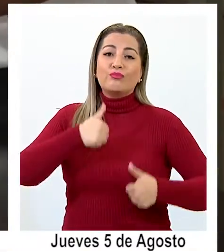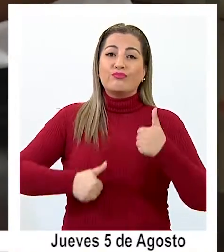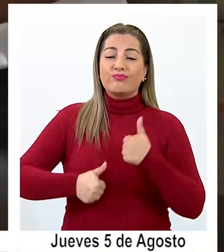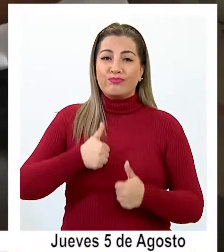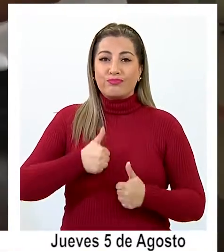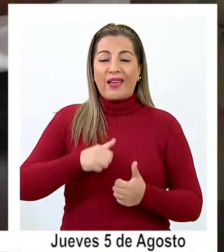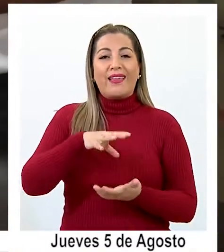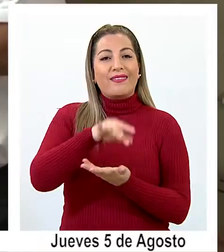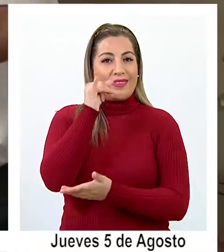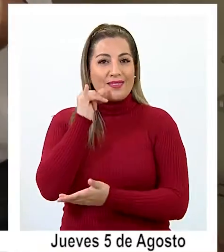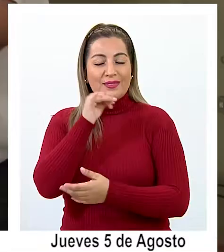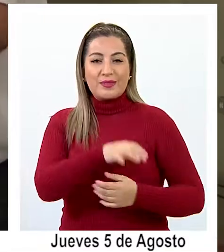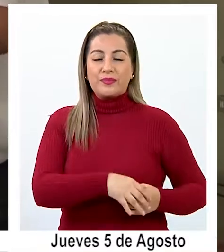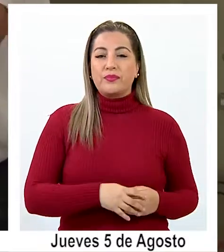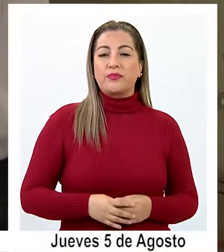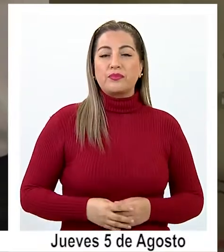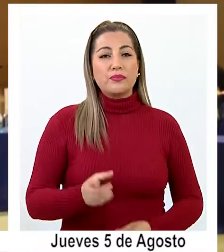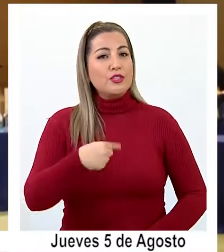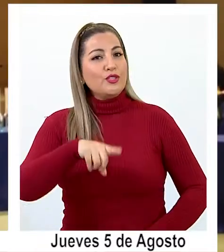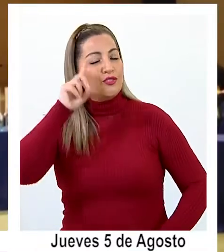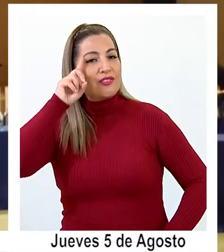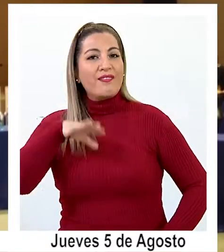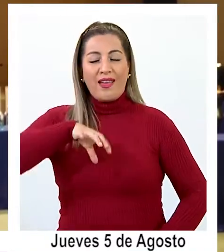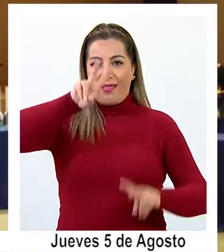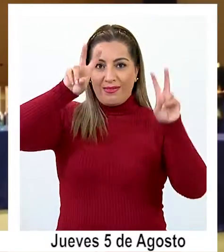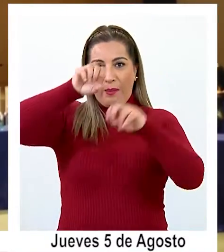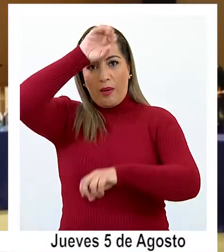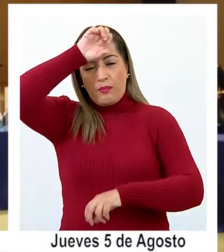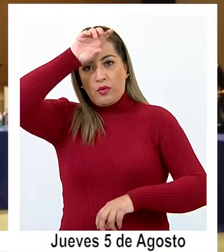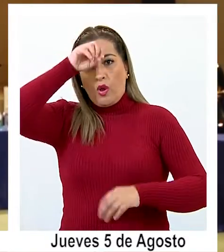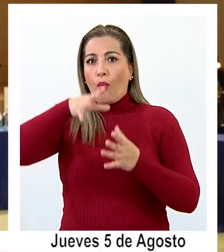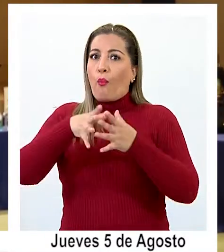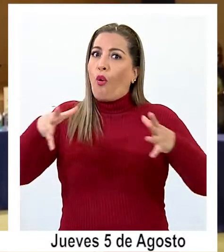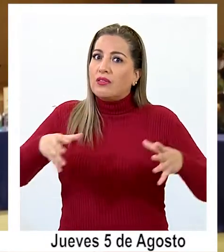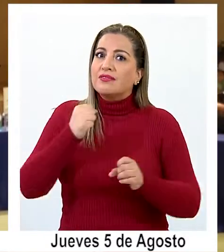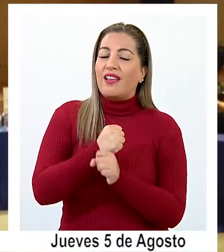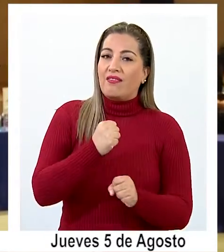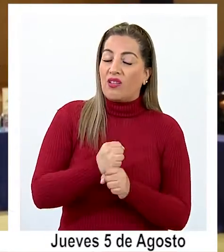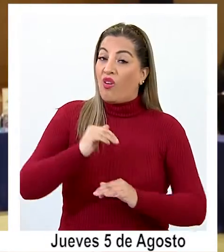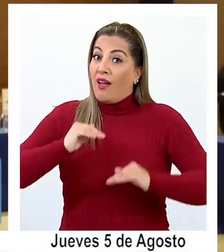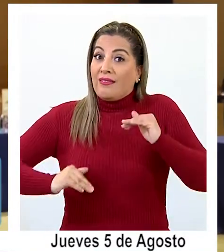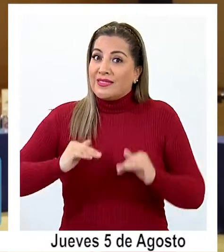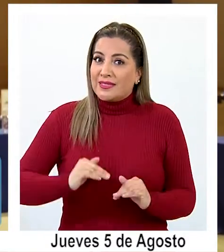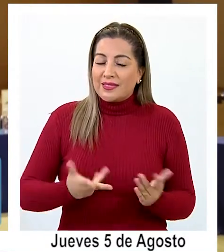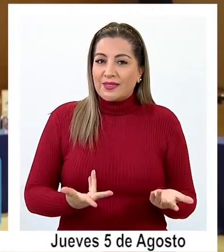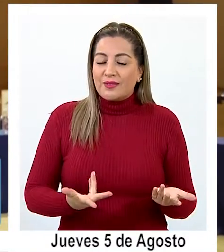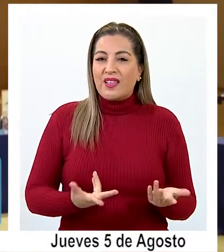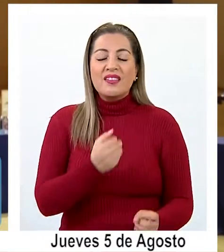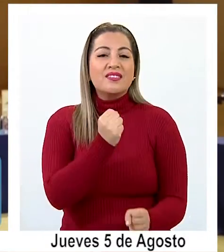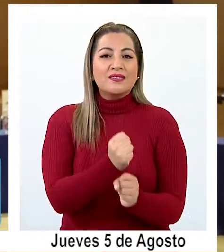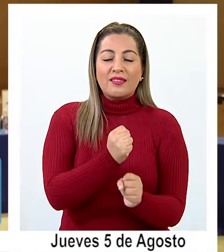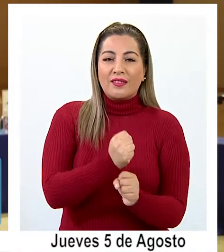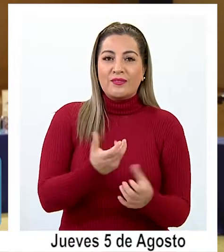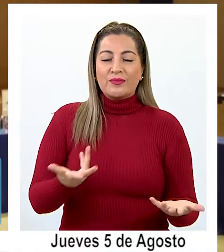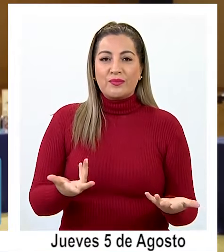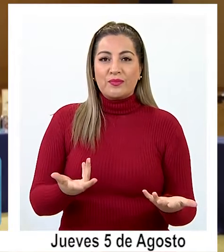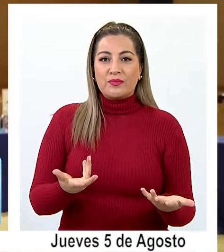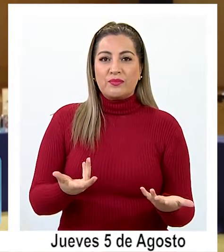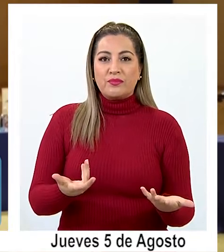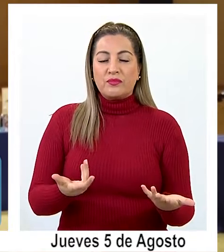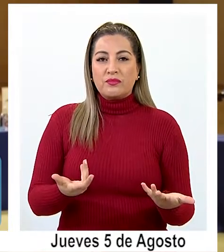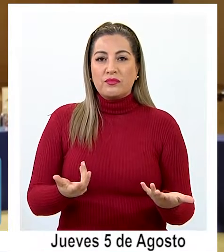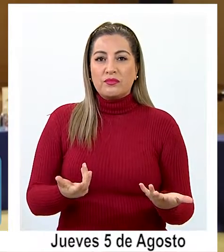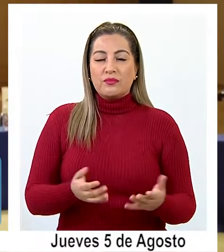mano de obra local. Sabemos que la minería es una gran fuente de empleos, pero a veces son empleos que los